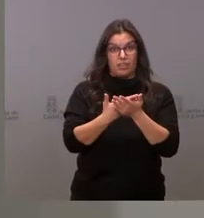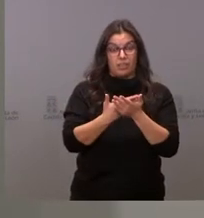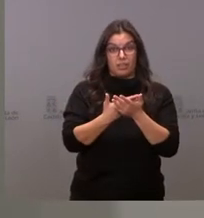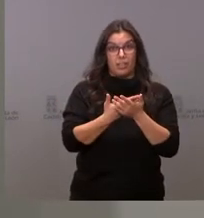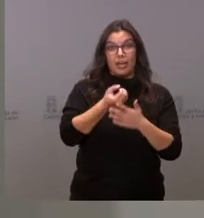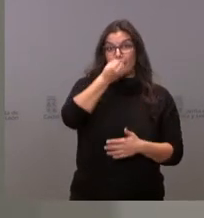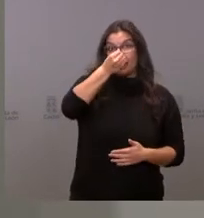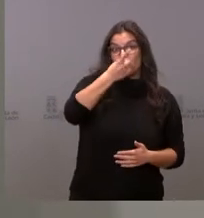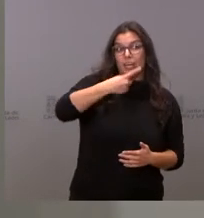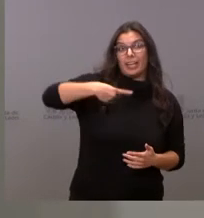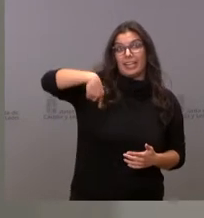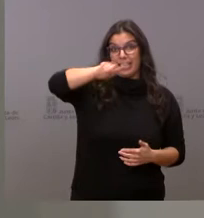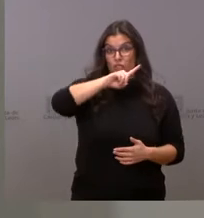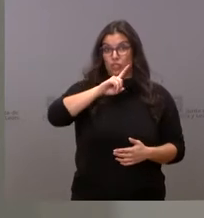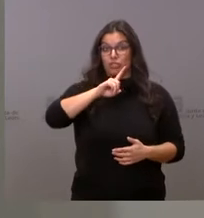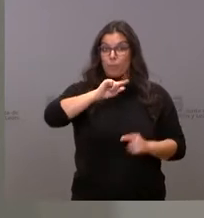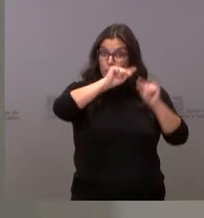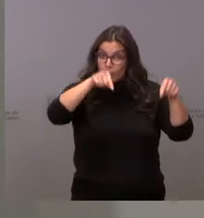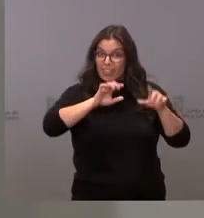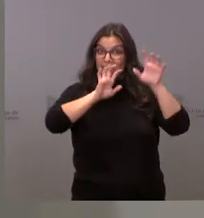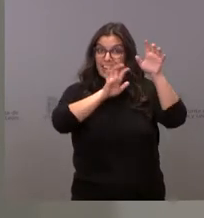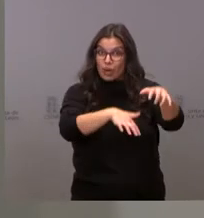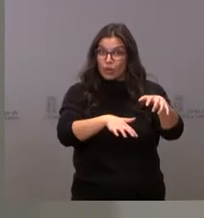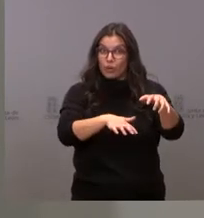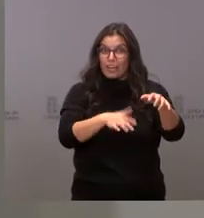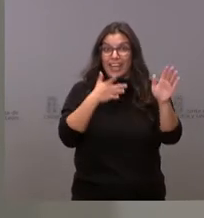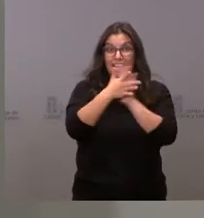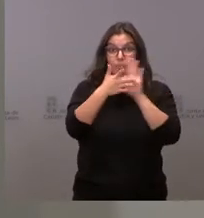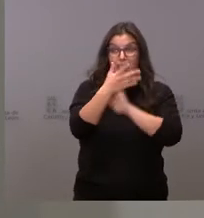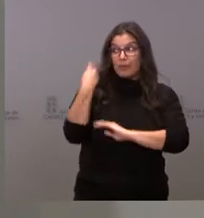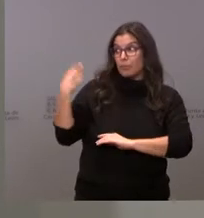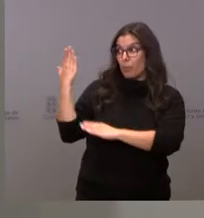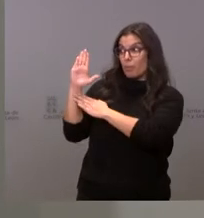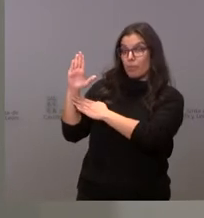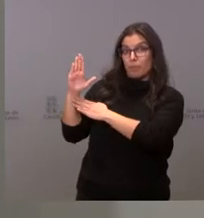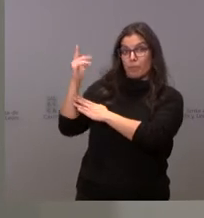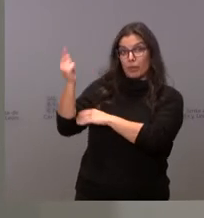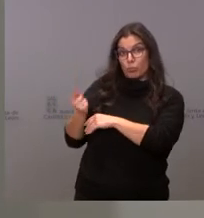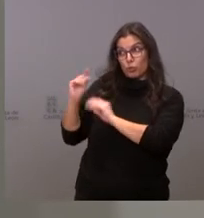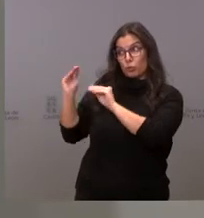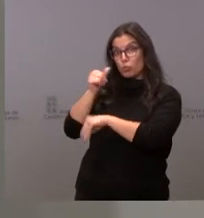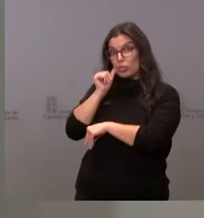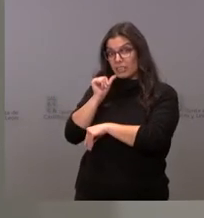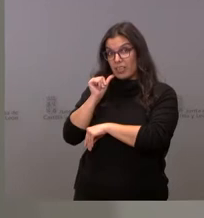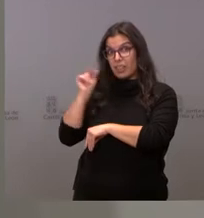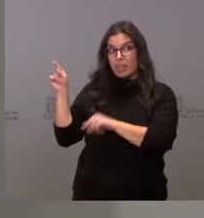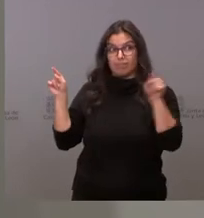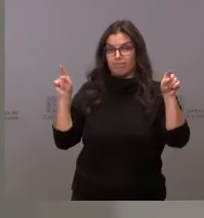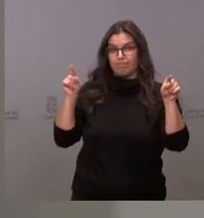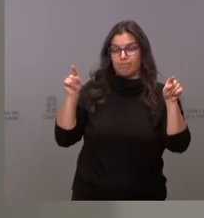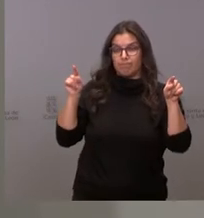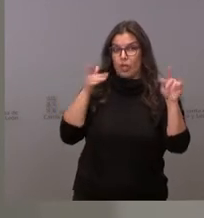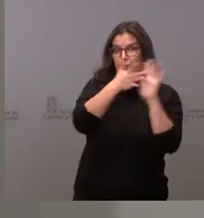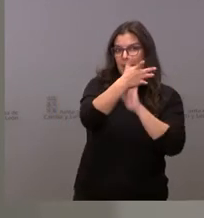muchísimas dificultades de explicar los presupuestos del Estado, pero cínico, cínico,